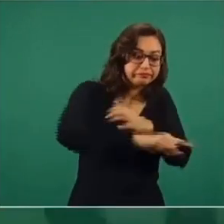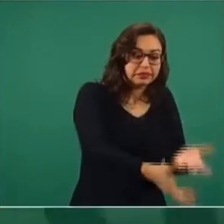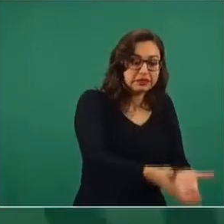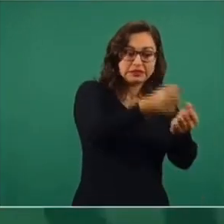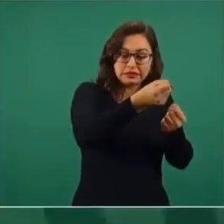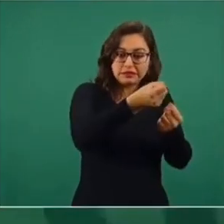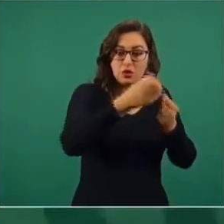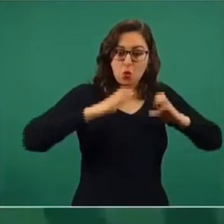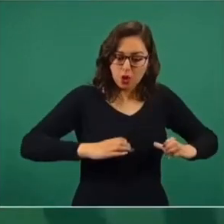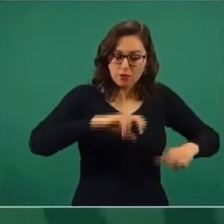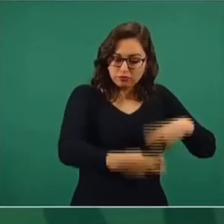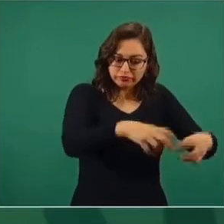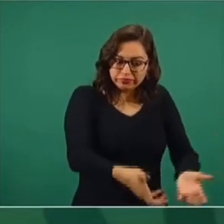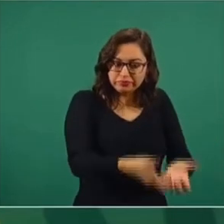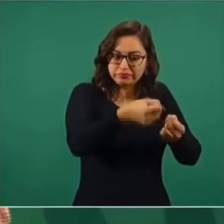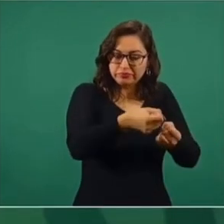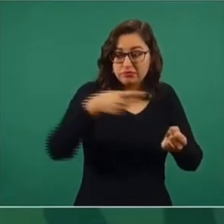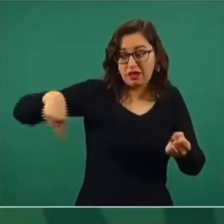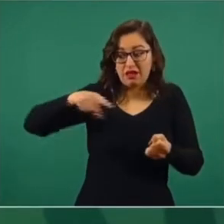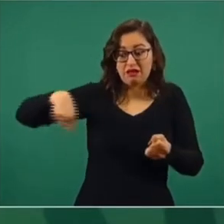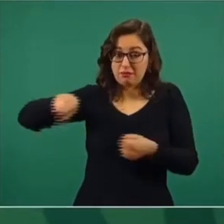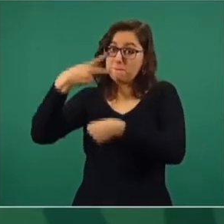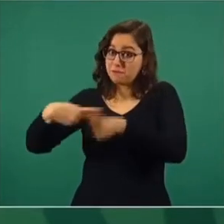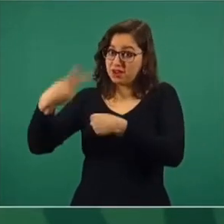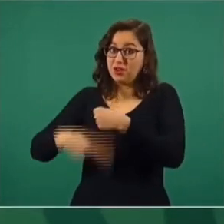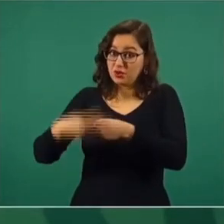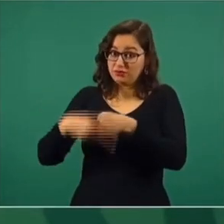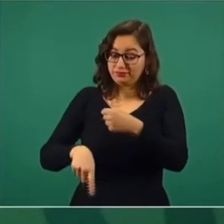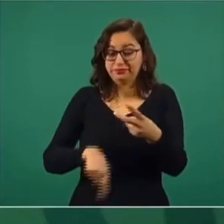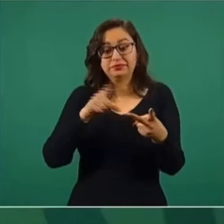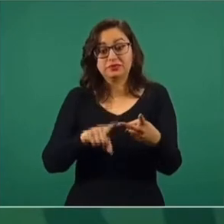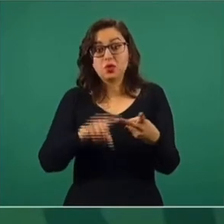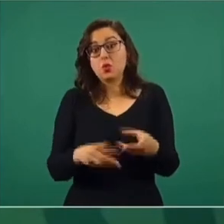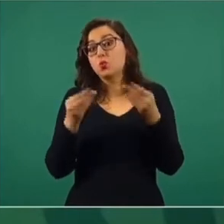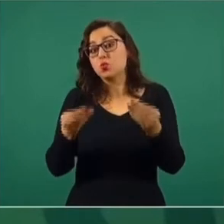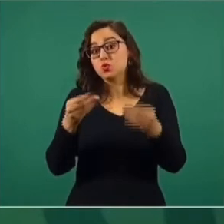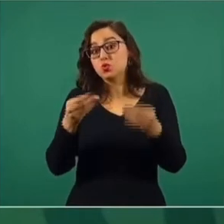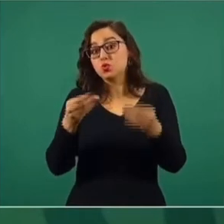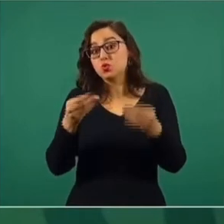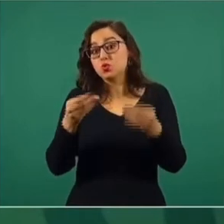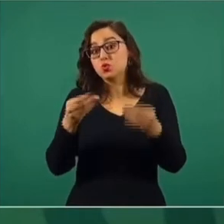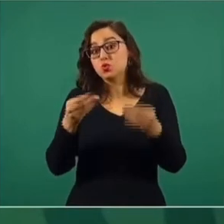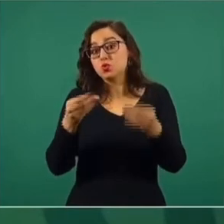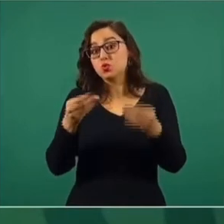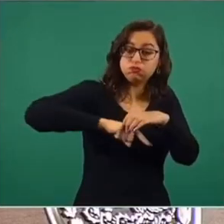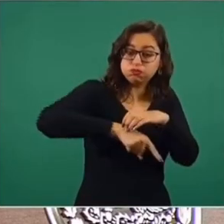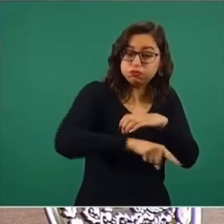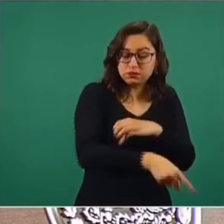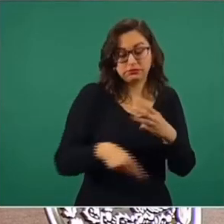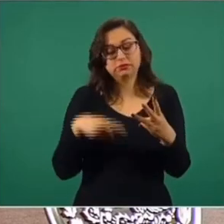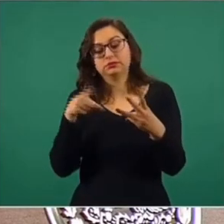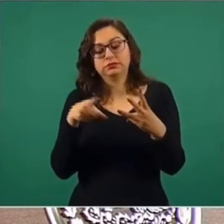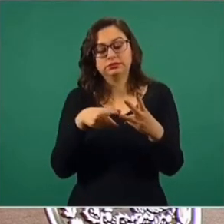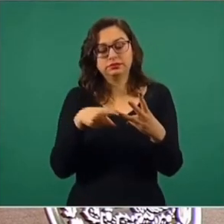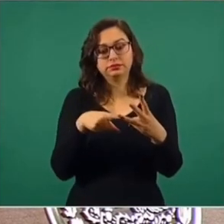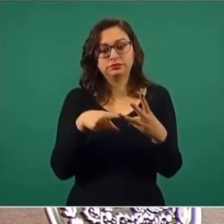que nos va a llevar. Tres, el que